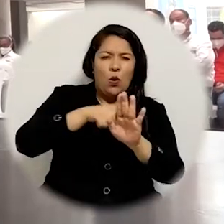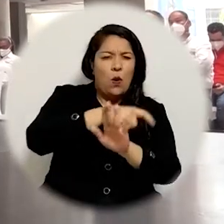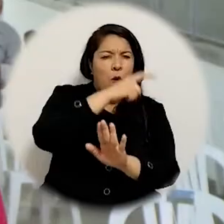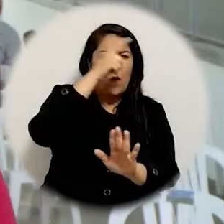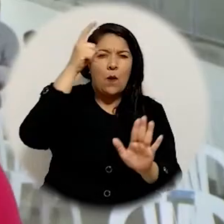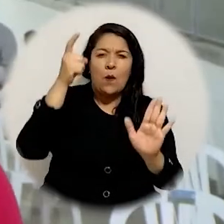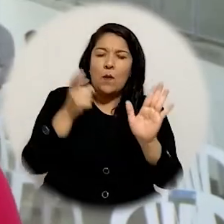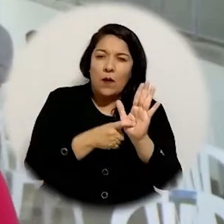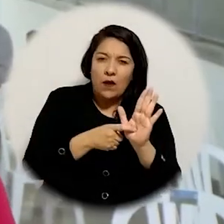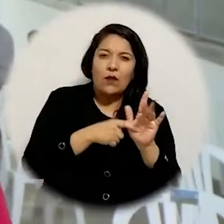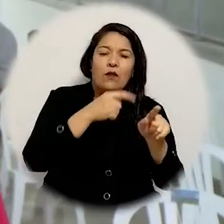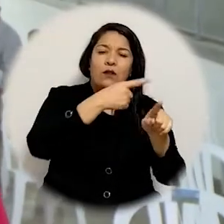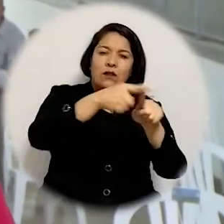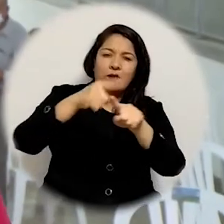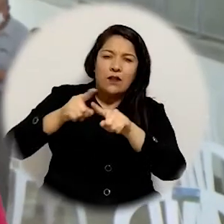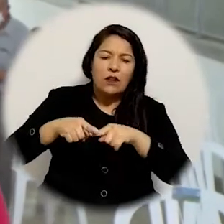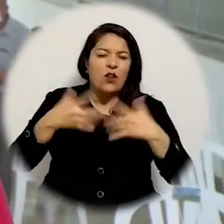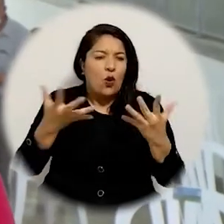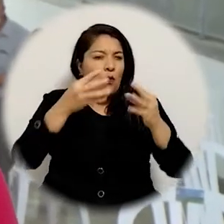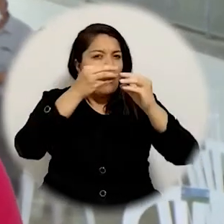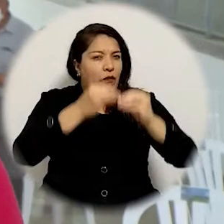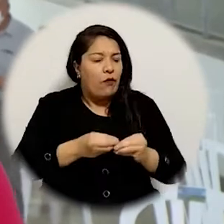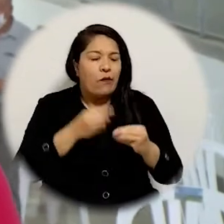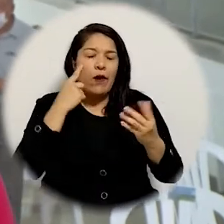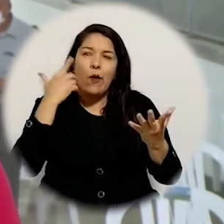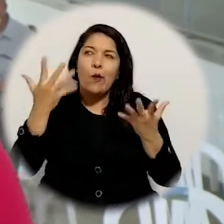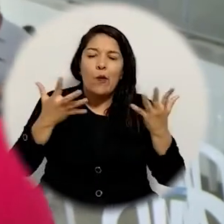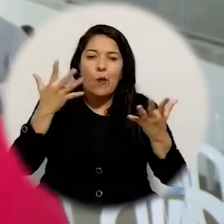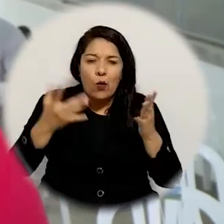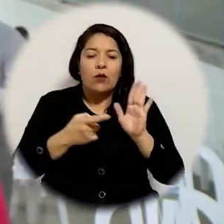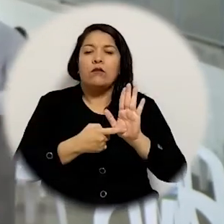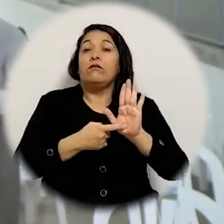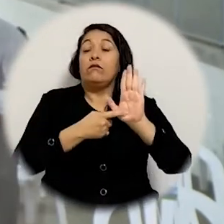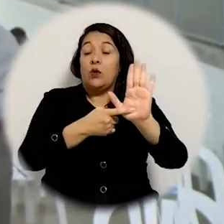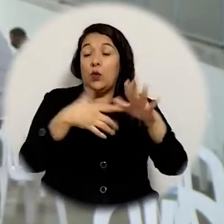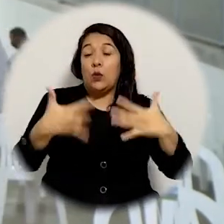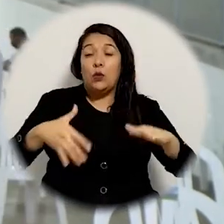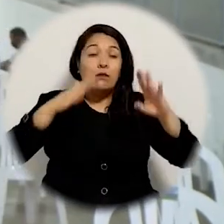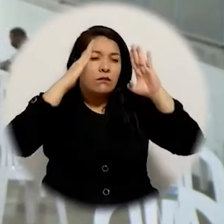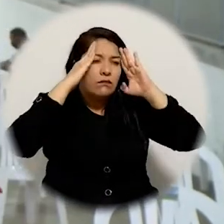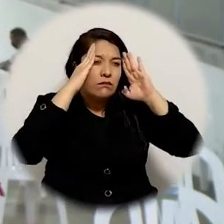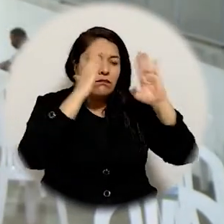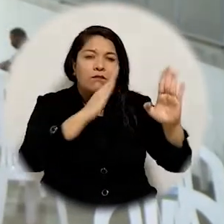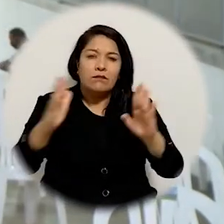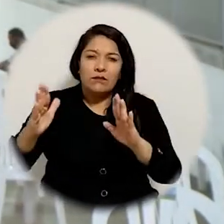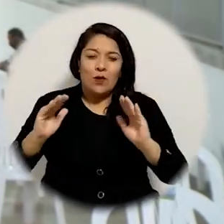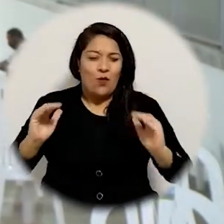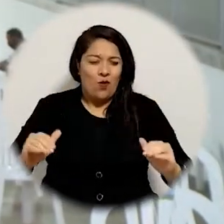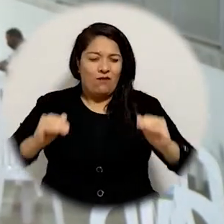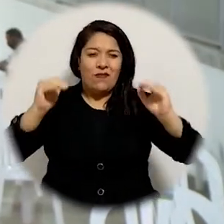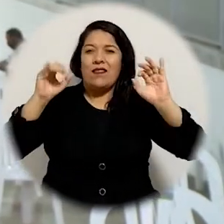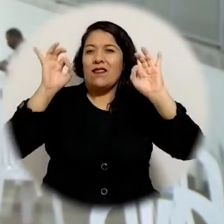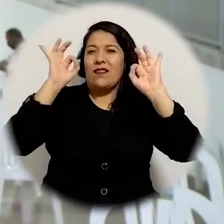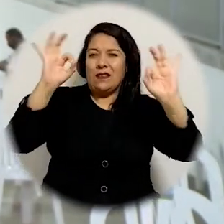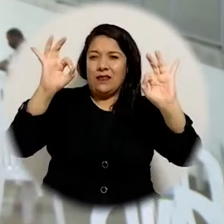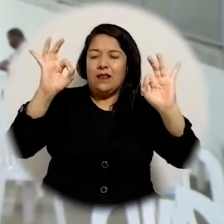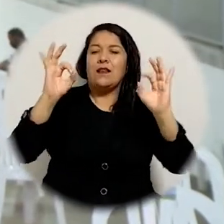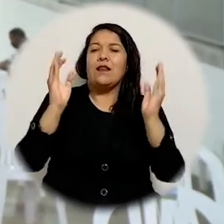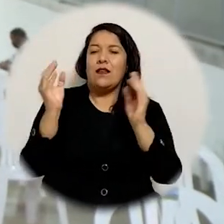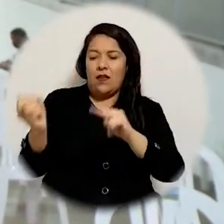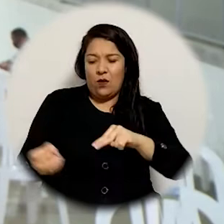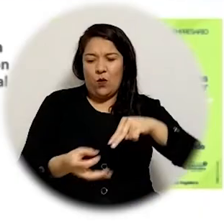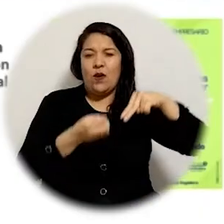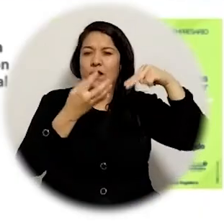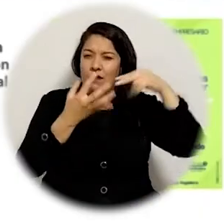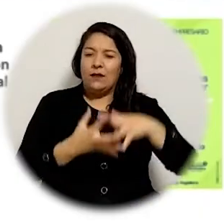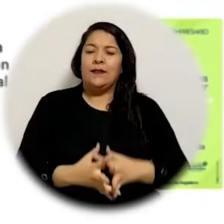Es importante decir que el rector destaca en su rendición de cuentas que ha logrado el 90% de